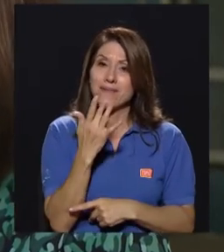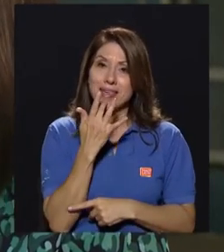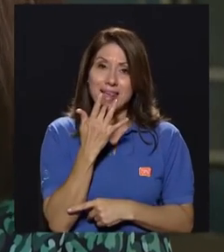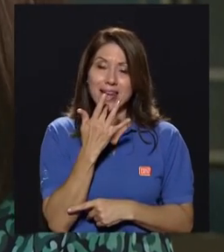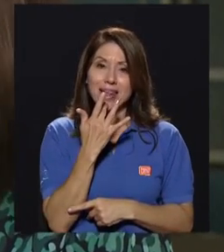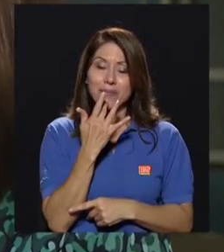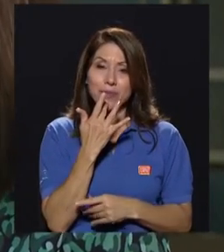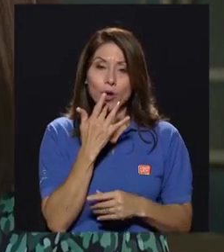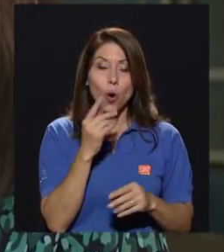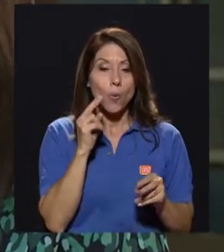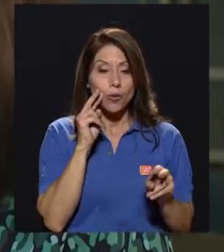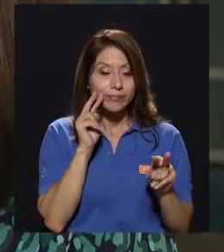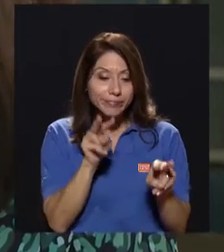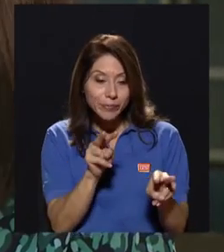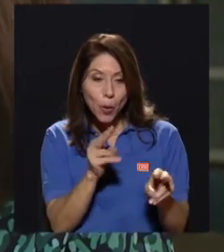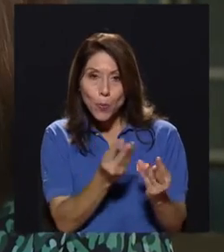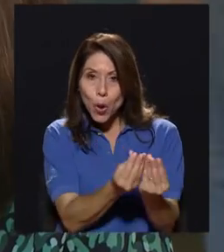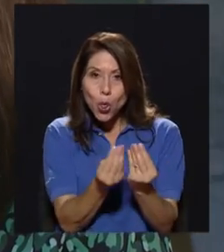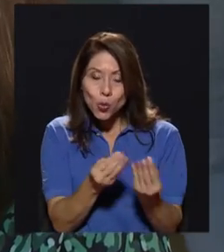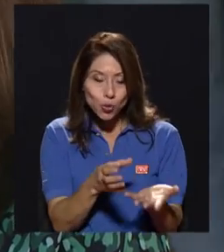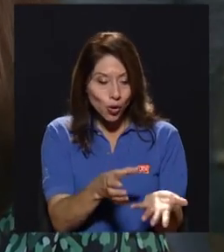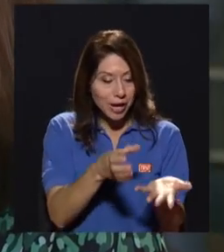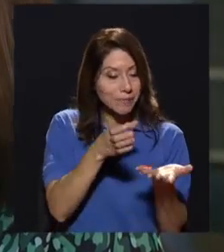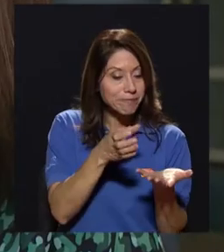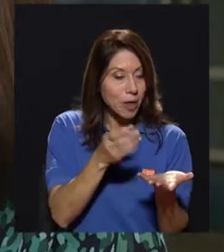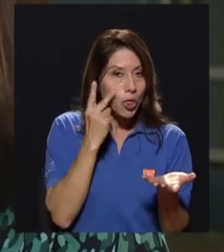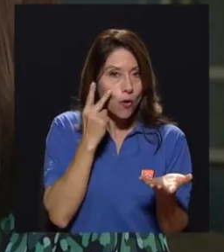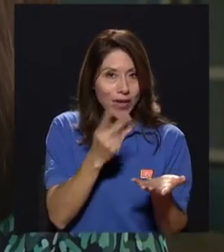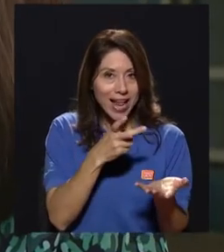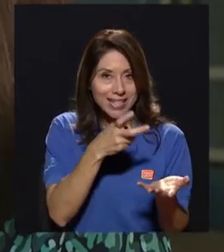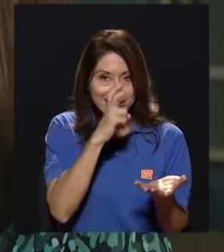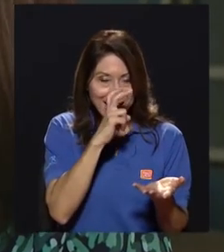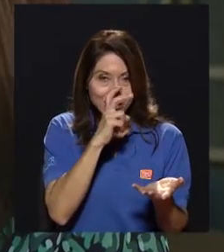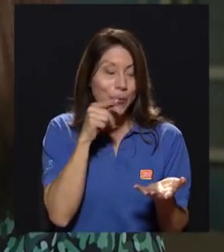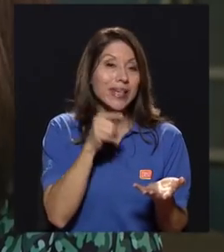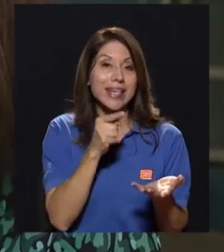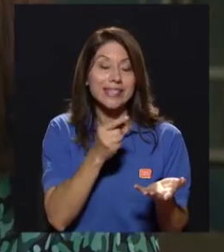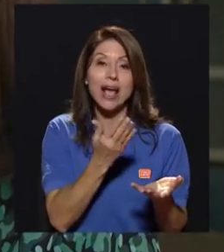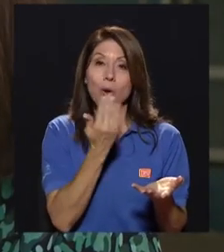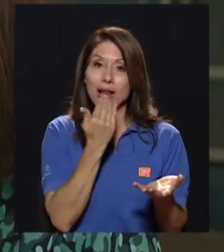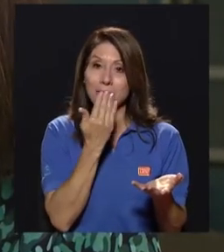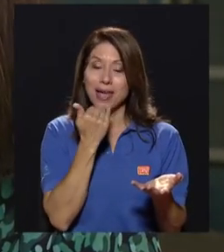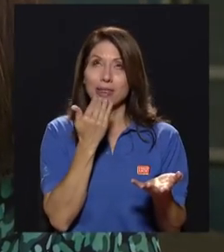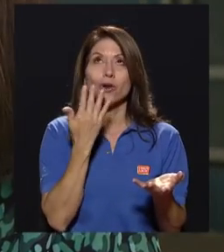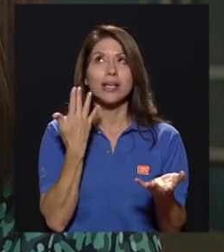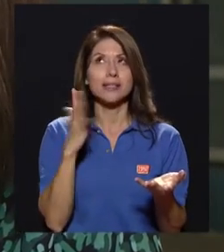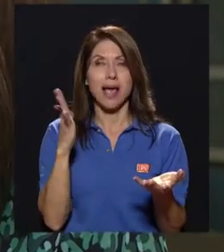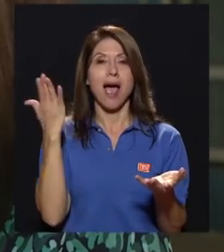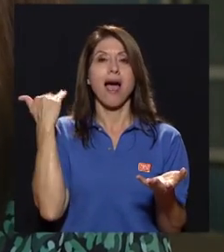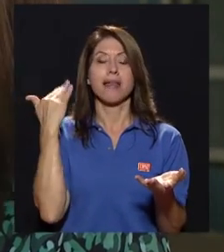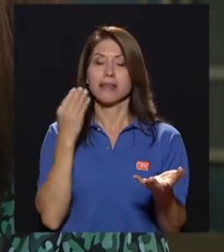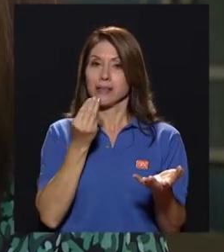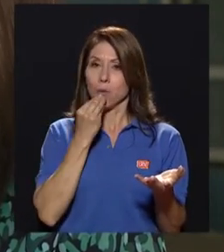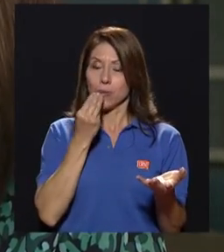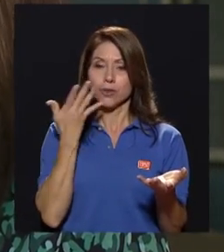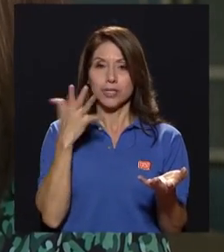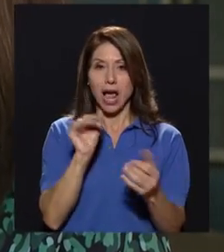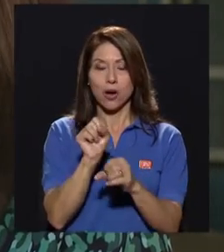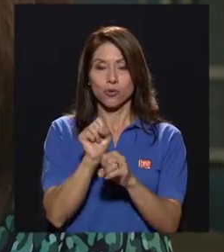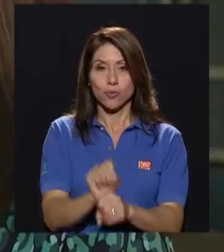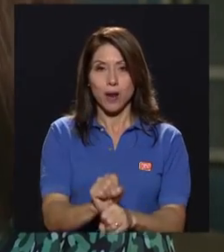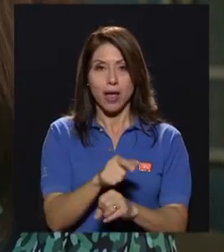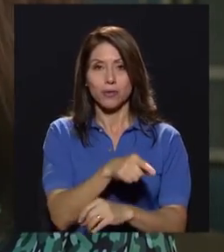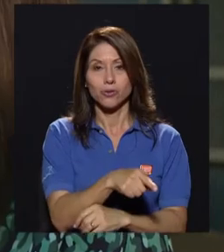prefieren consumir algo donde no vean el insecto como tal y que sea un alimento que reconocen, que ya está en su dieta y que están